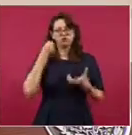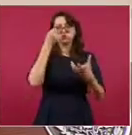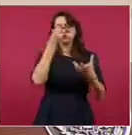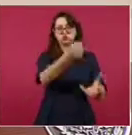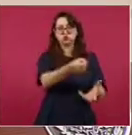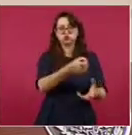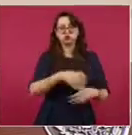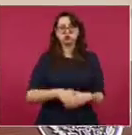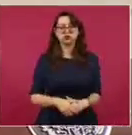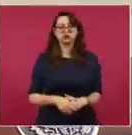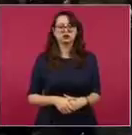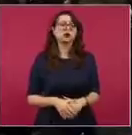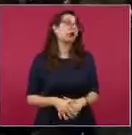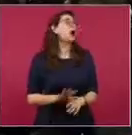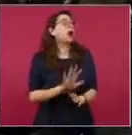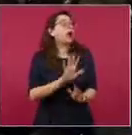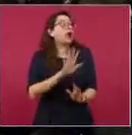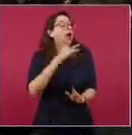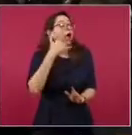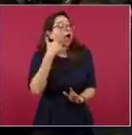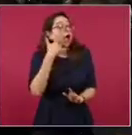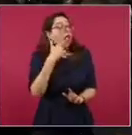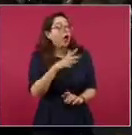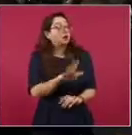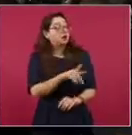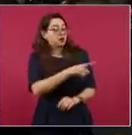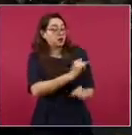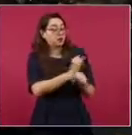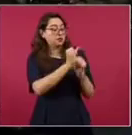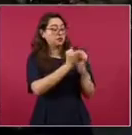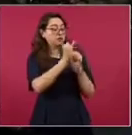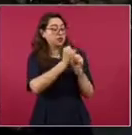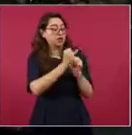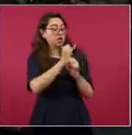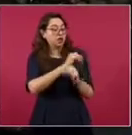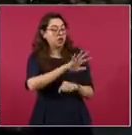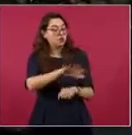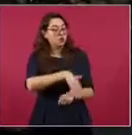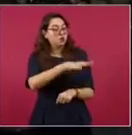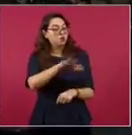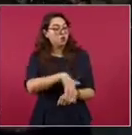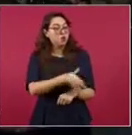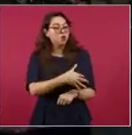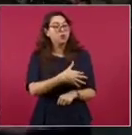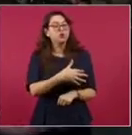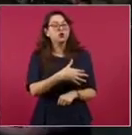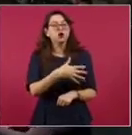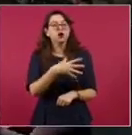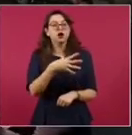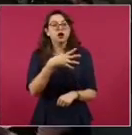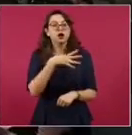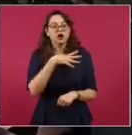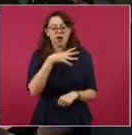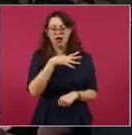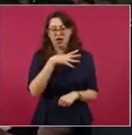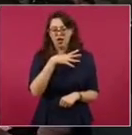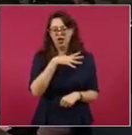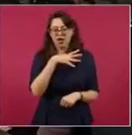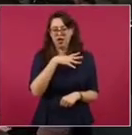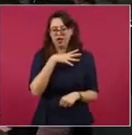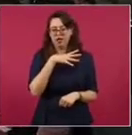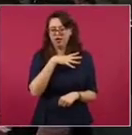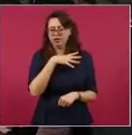A ver si me consigues. Hay un representante de Morena en